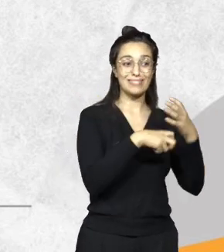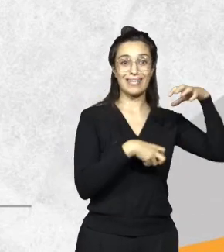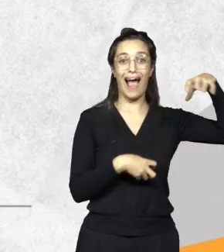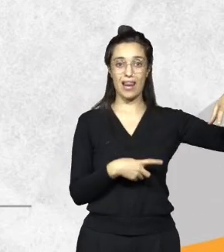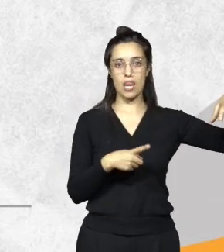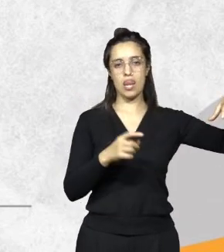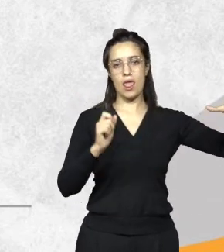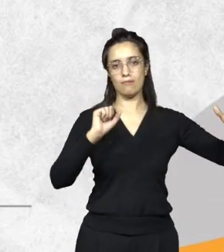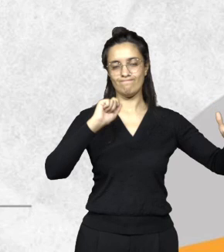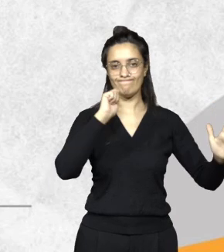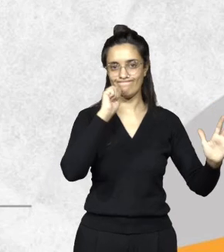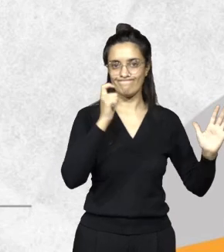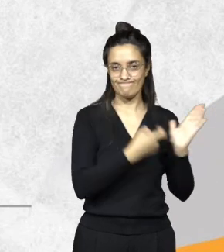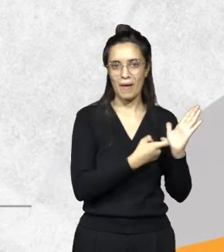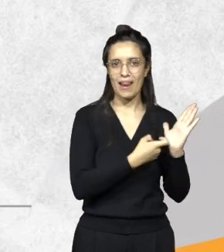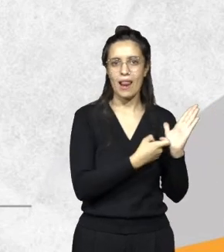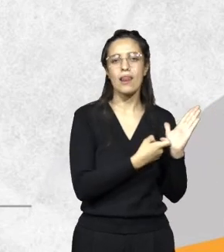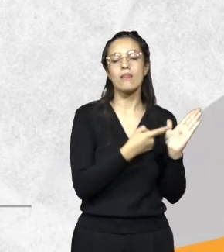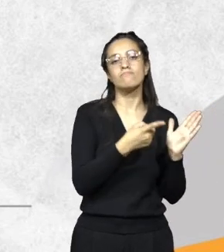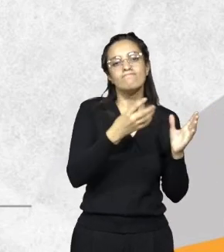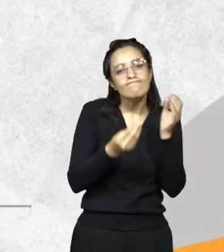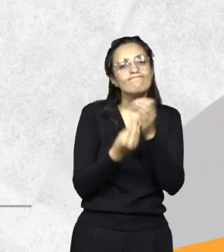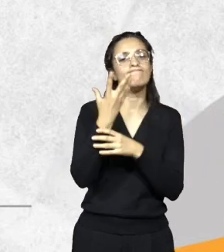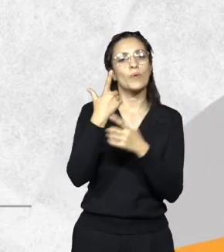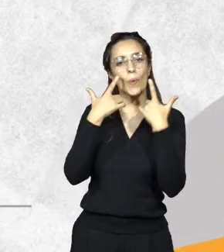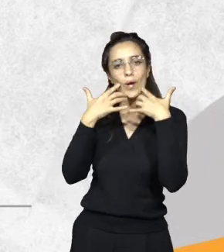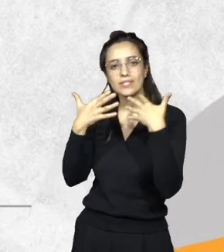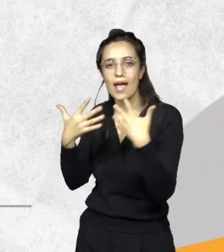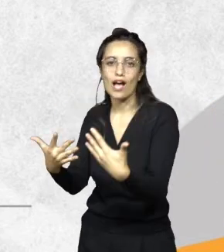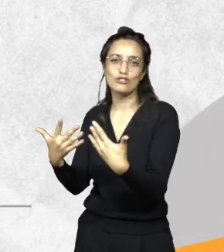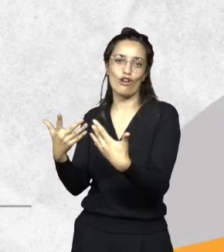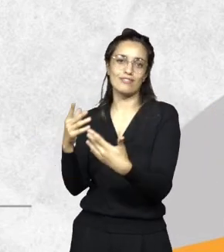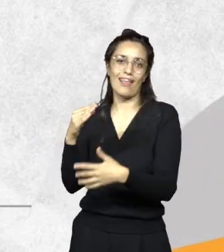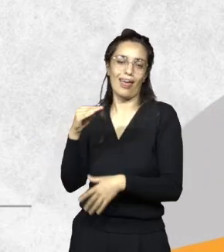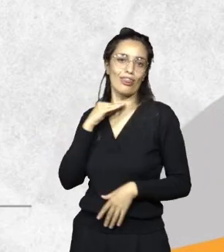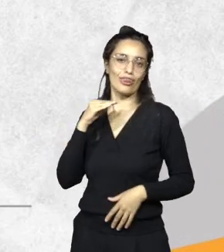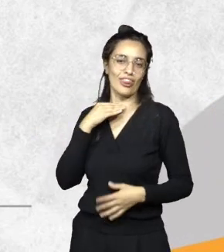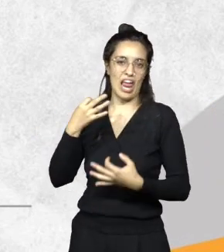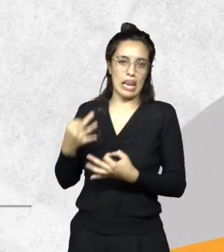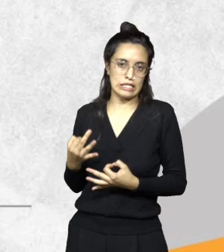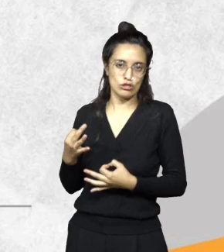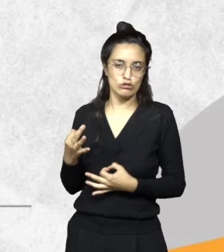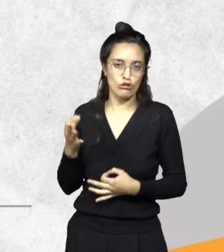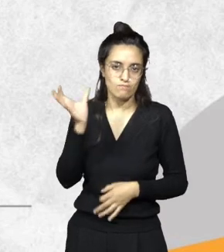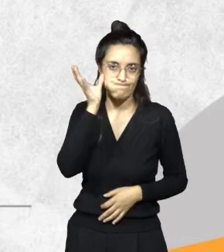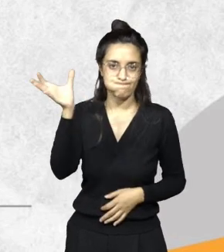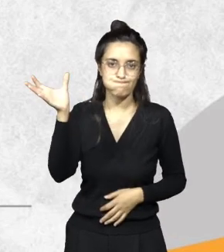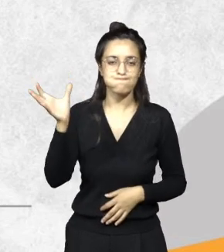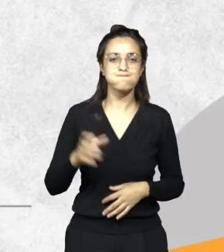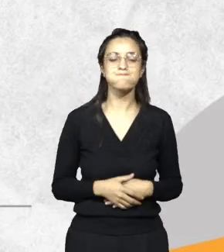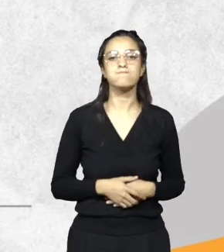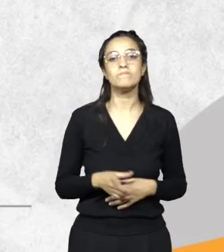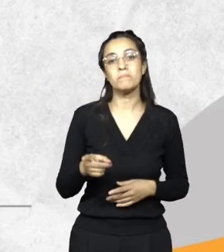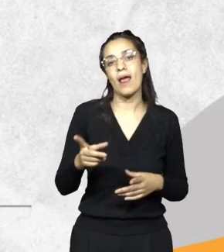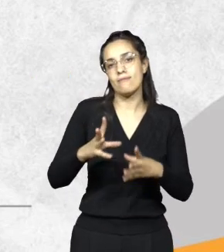que inicie la investigación penal de ese delito por haber incumplido o haber sacado el cartel de cese que impuso